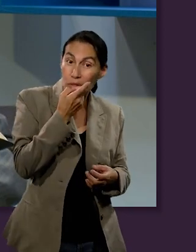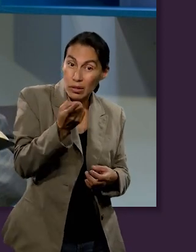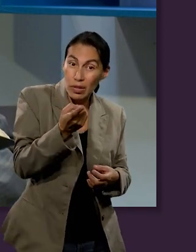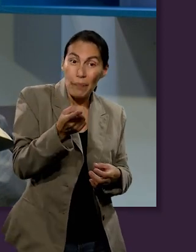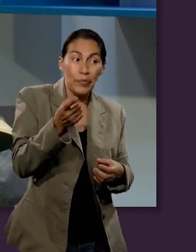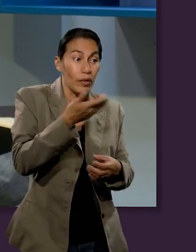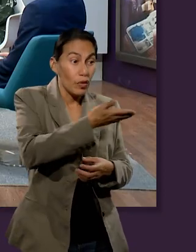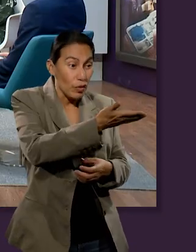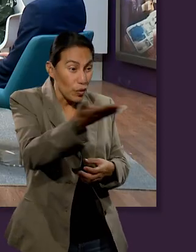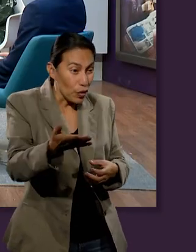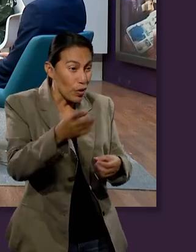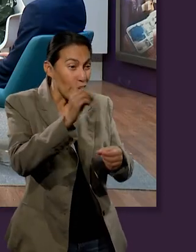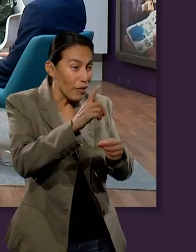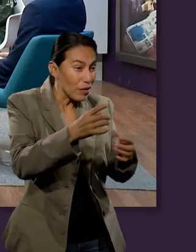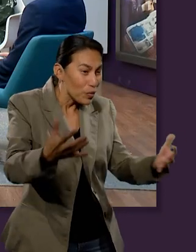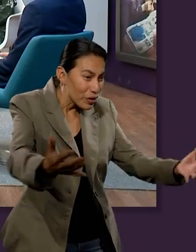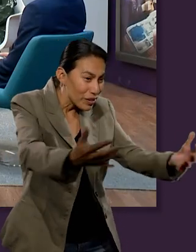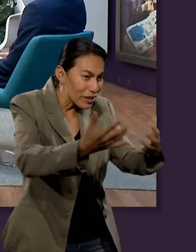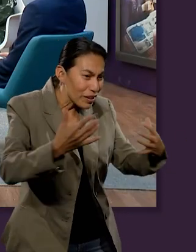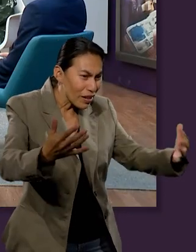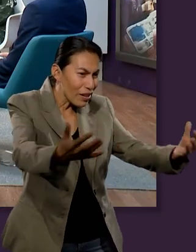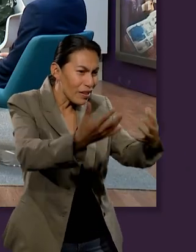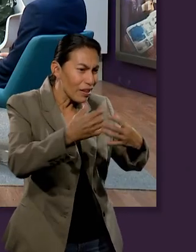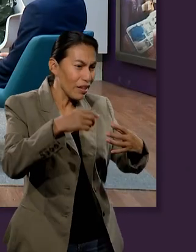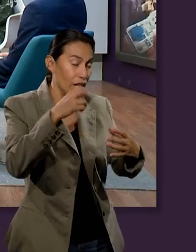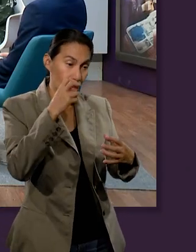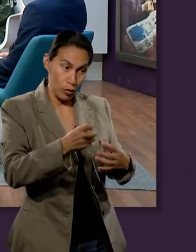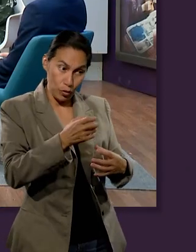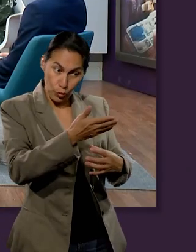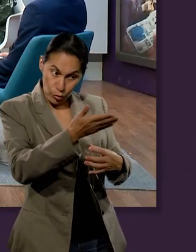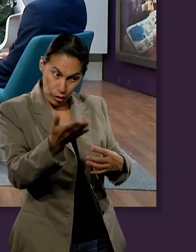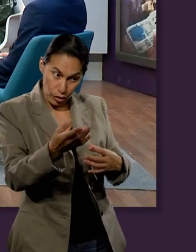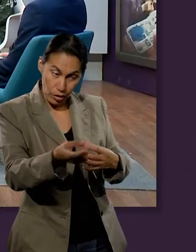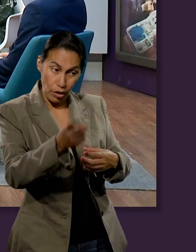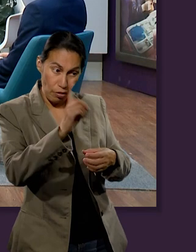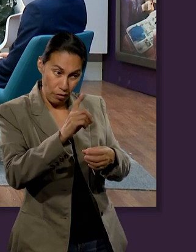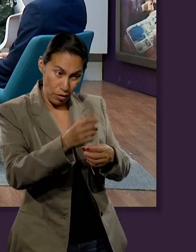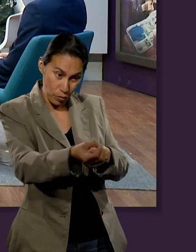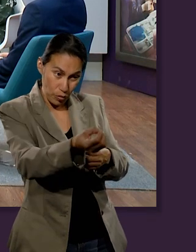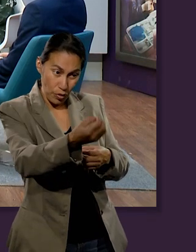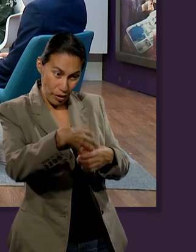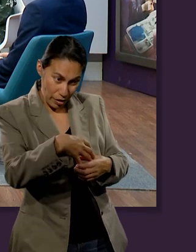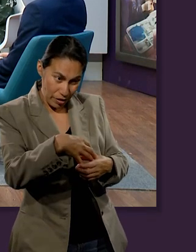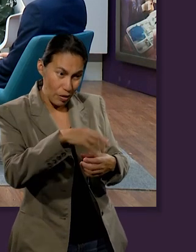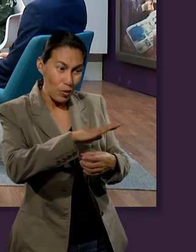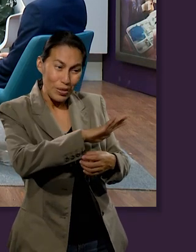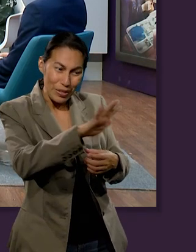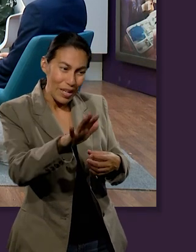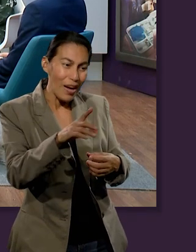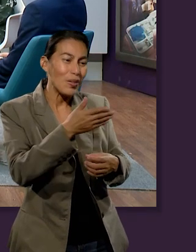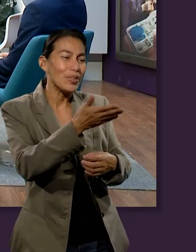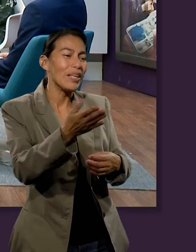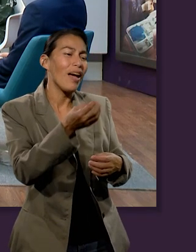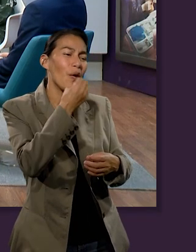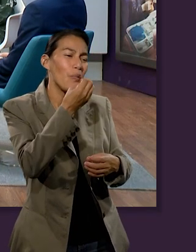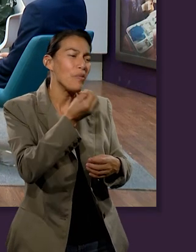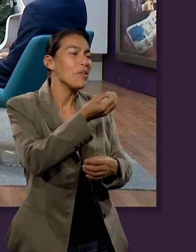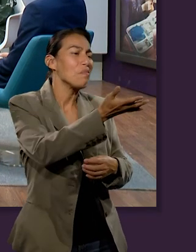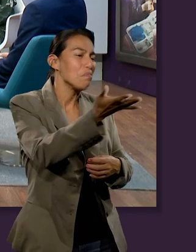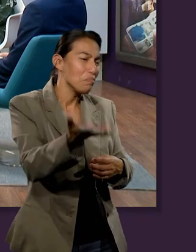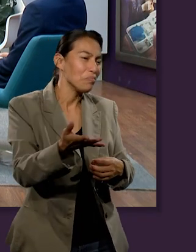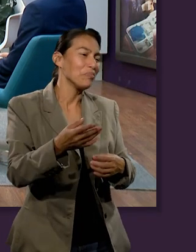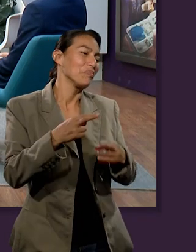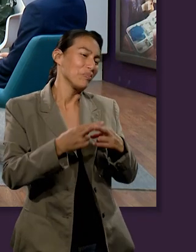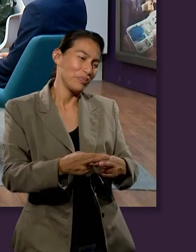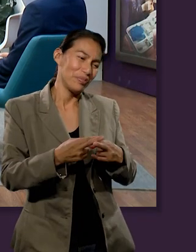ya hay alimento en mi casa. Así que el alfolí en estos días, ¿dónde sería? Porque es en la iglesia, lo llevamos a